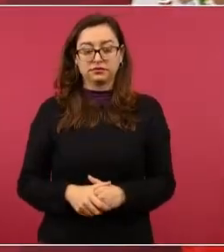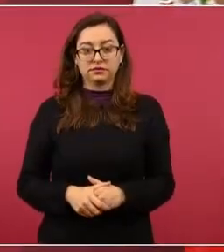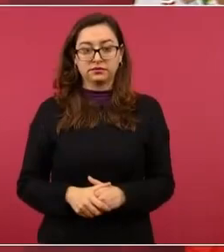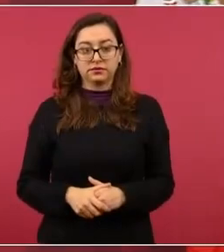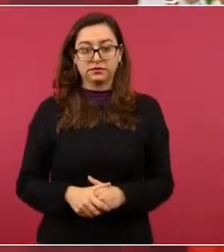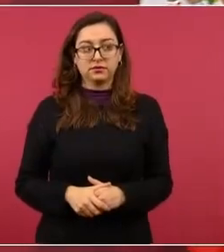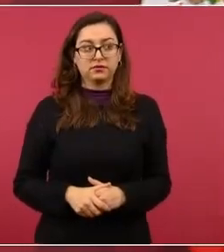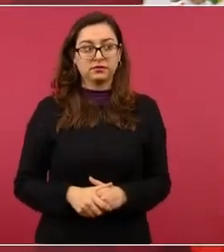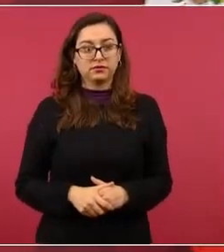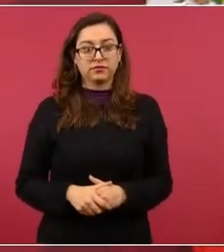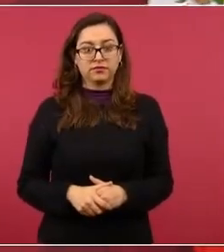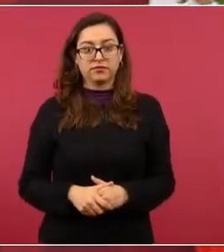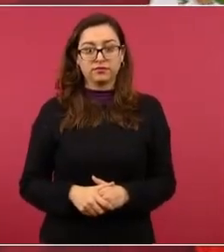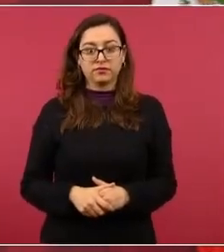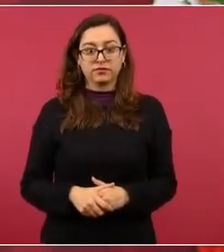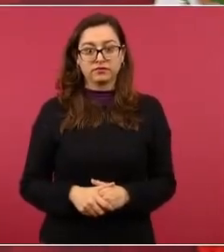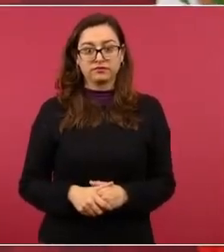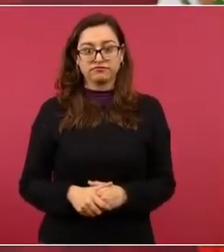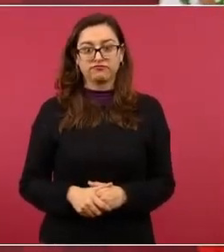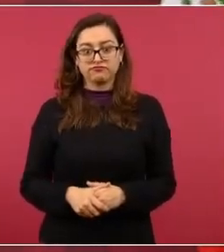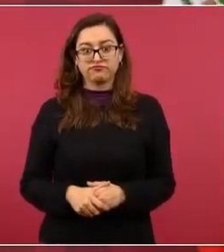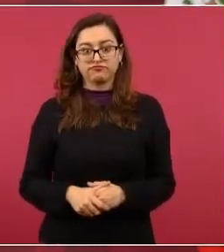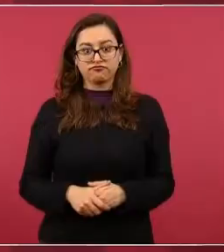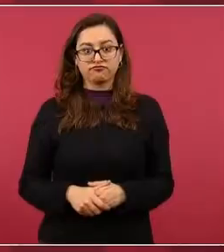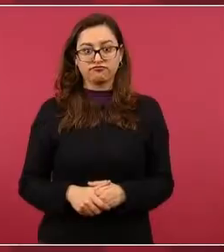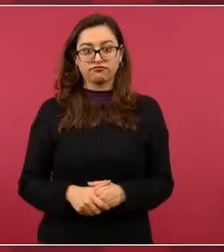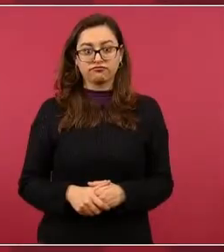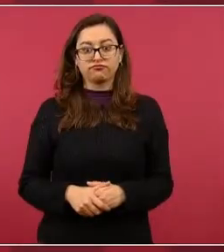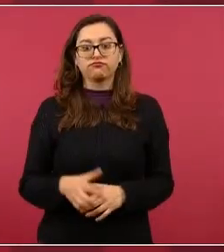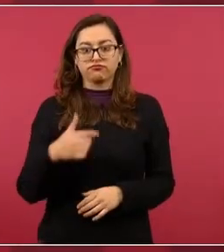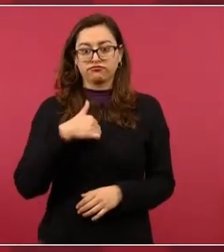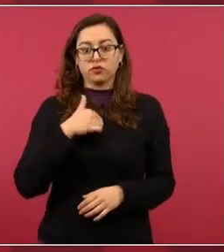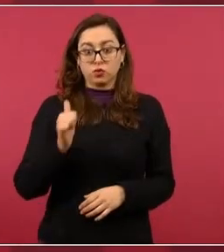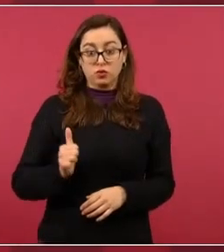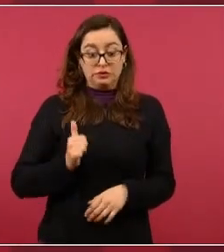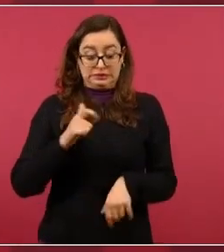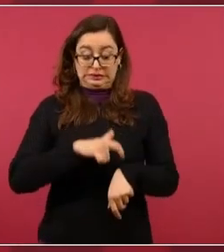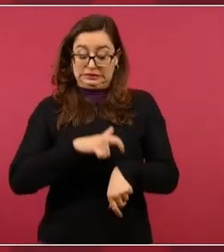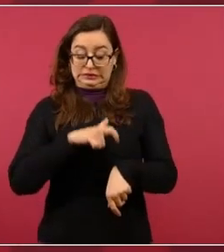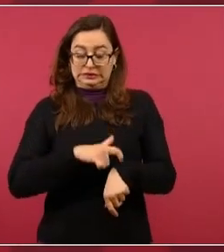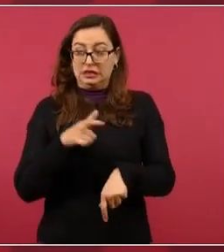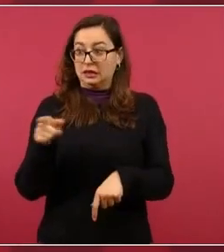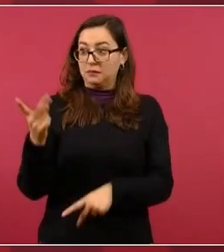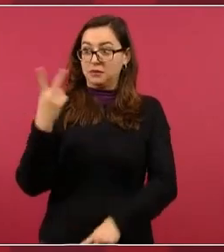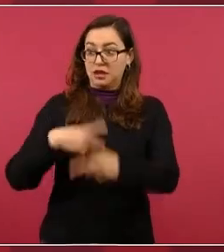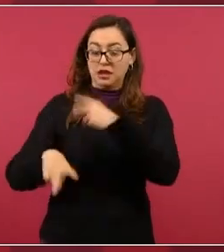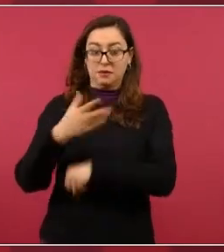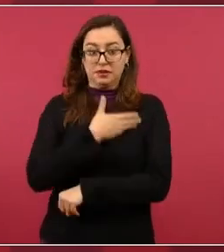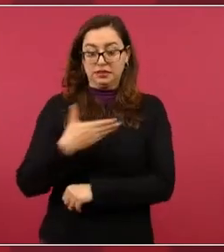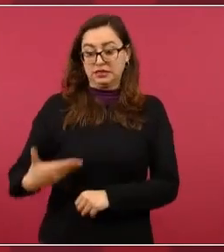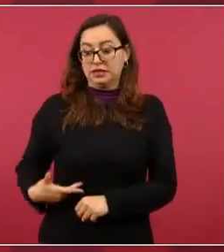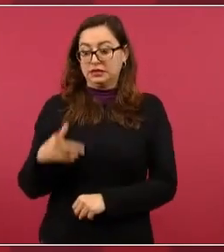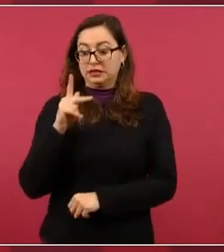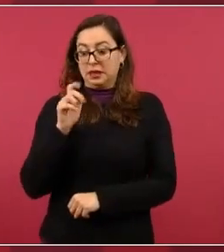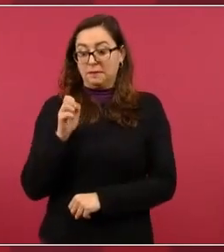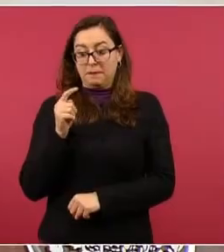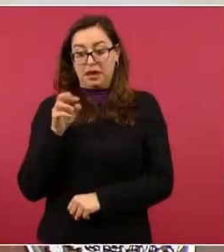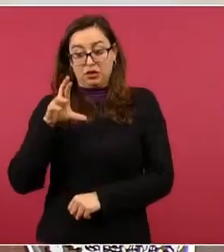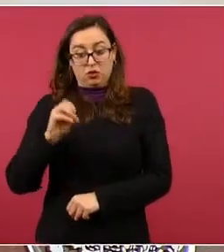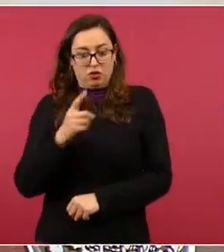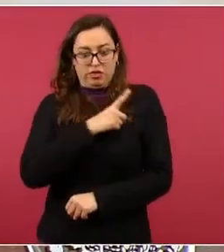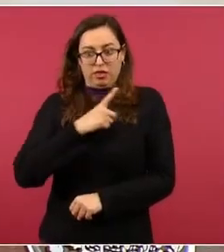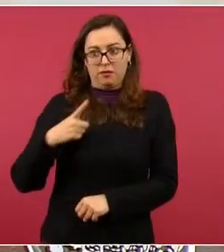Voy a aprovechar, que ya me voy a ir, va a llegar el presidente Petro, voy a aprovechar para darles una